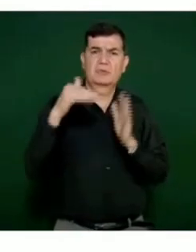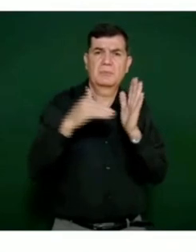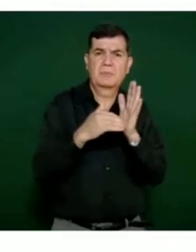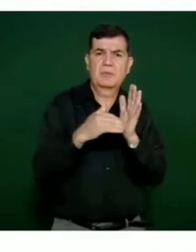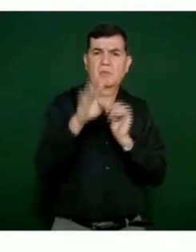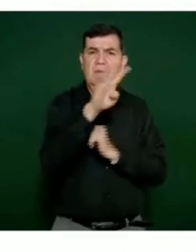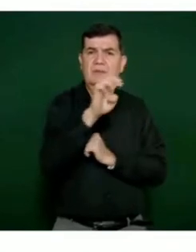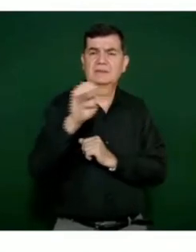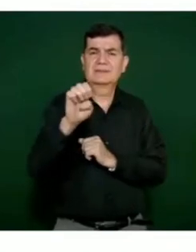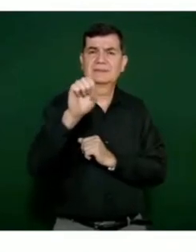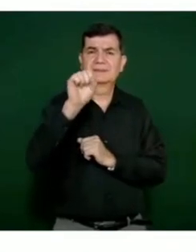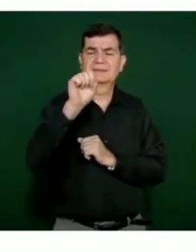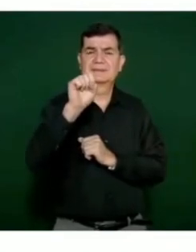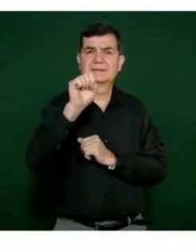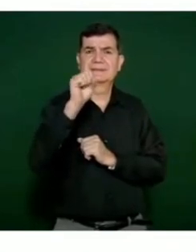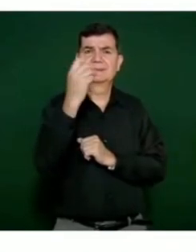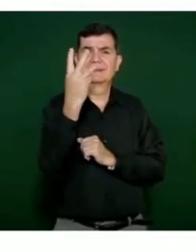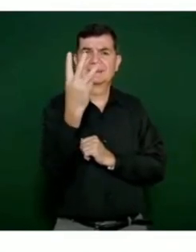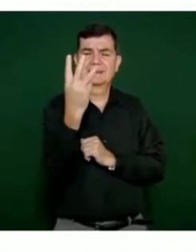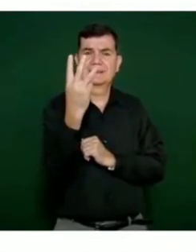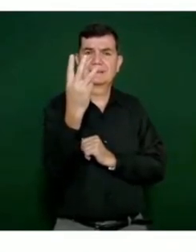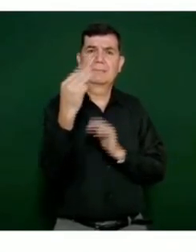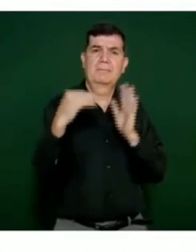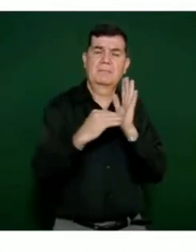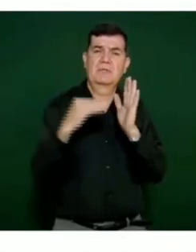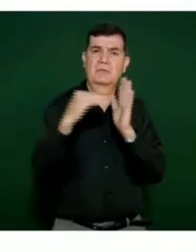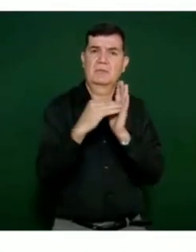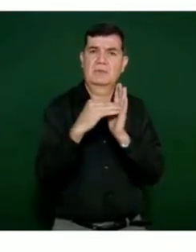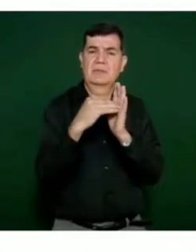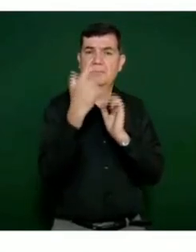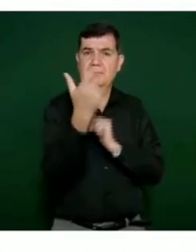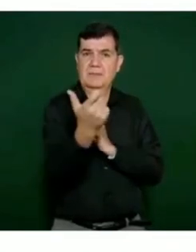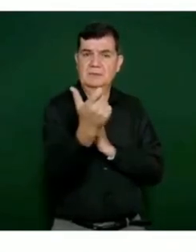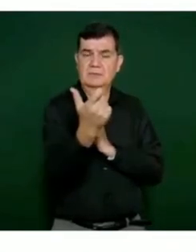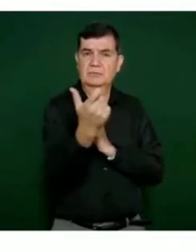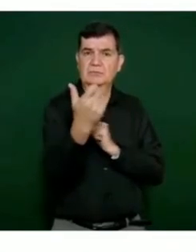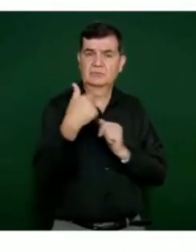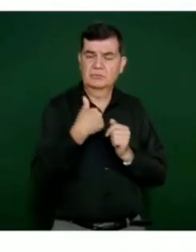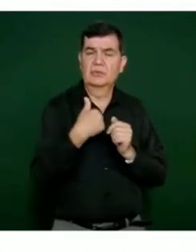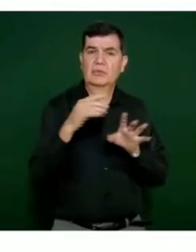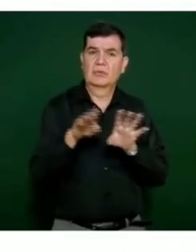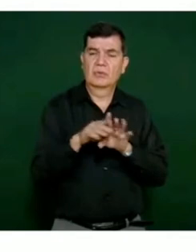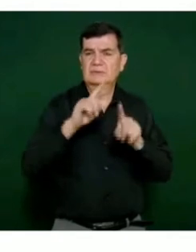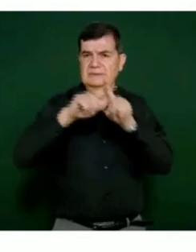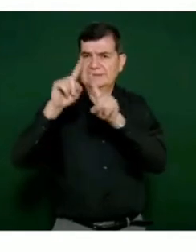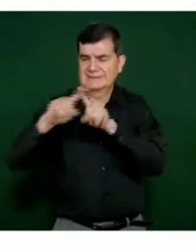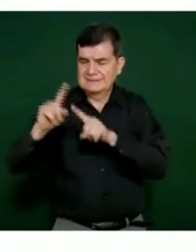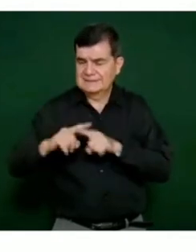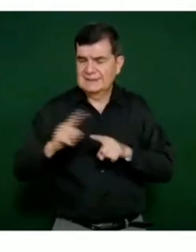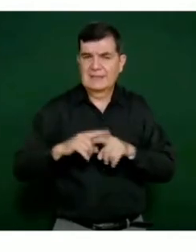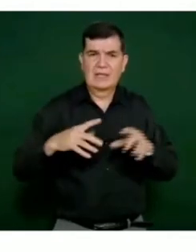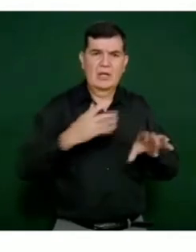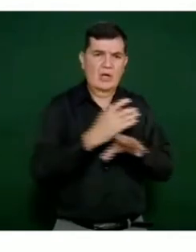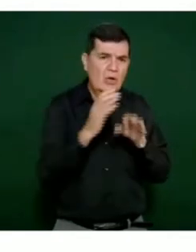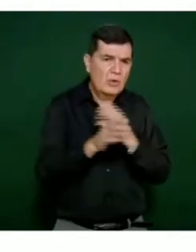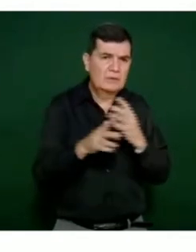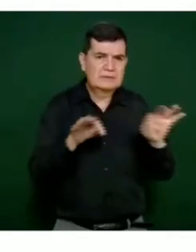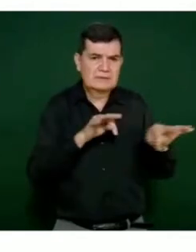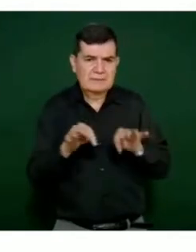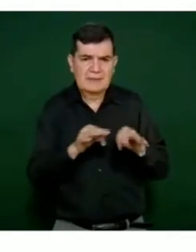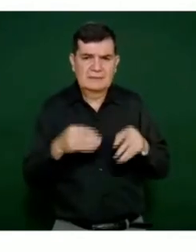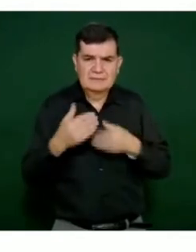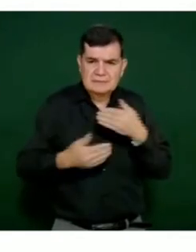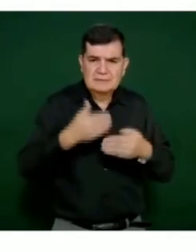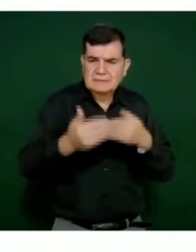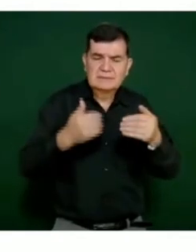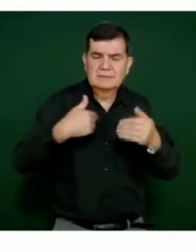463 millones de pesos a través de las diferentes acciones que hemos venido